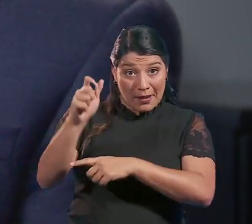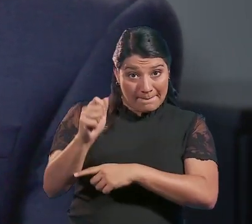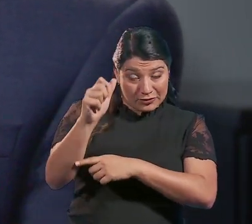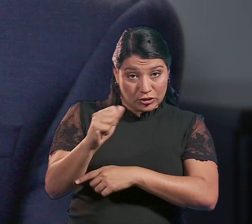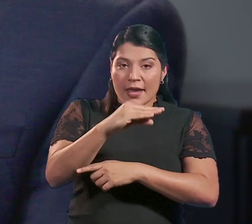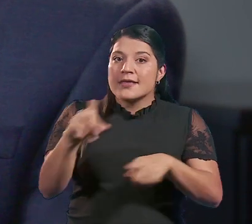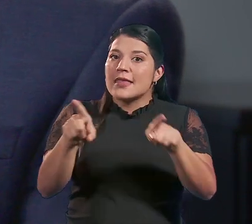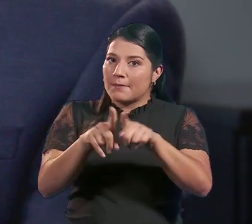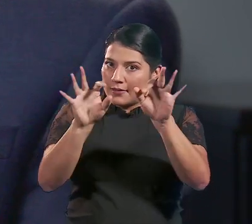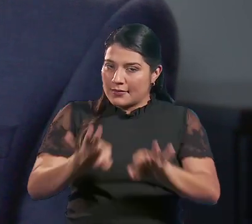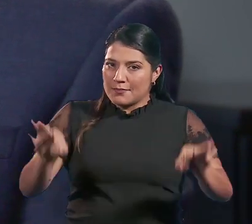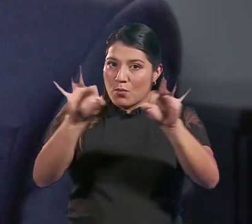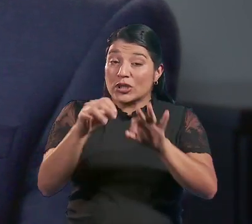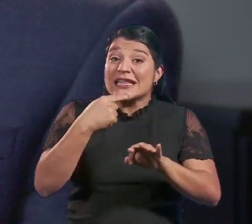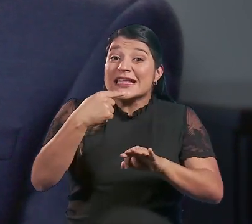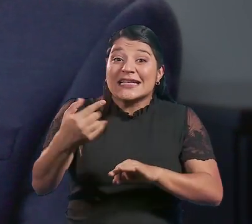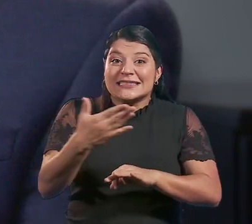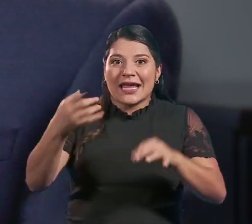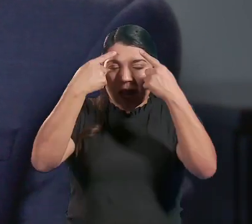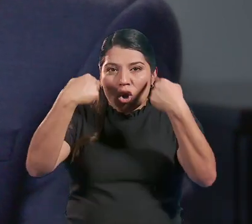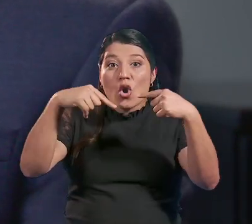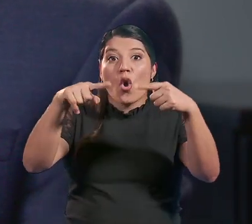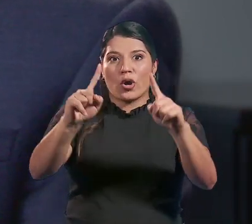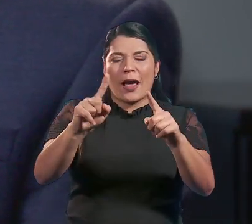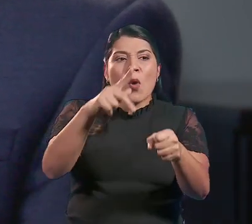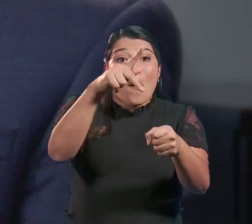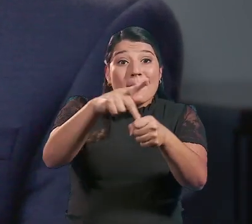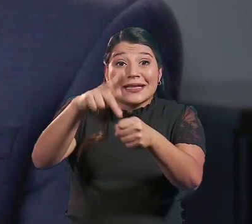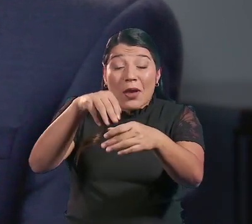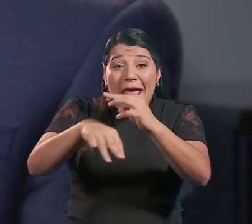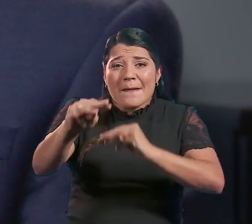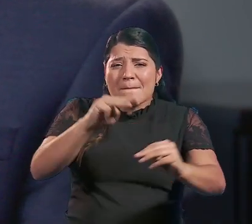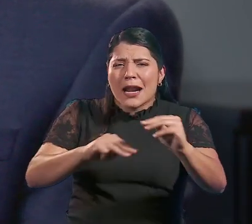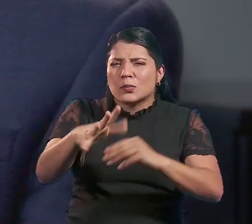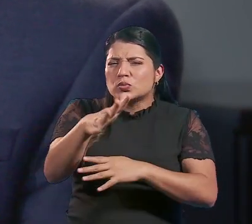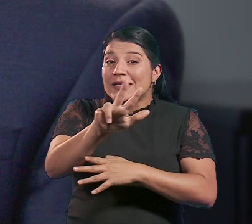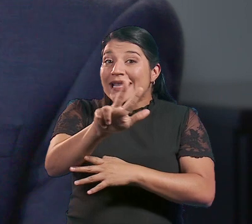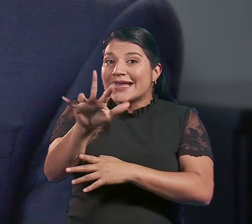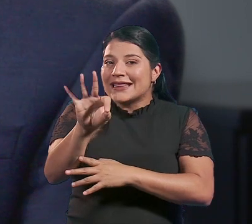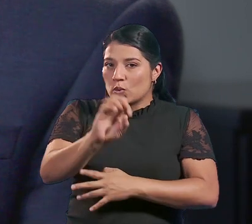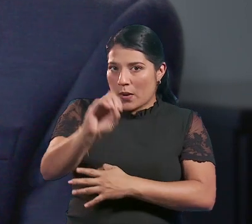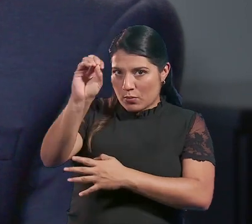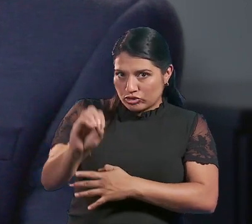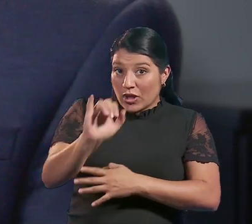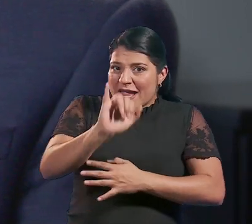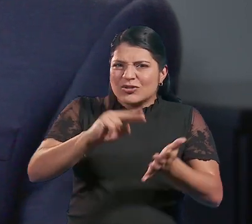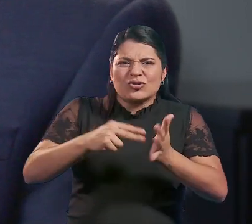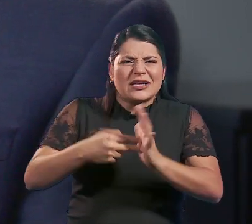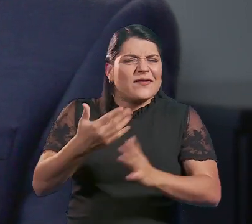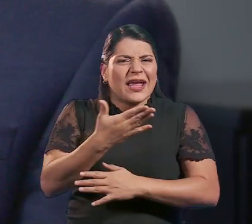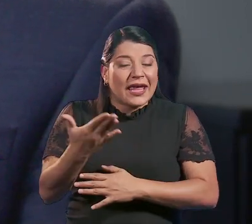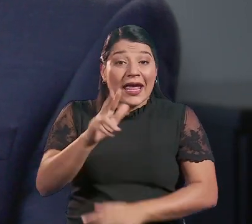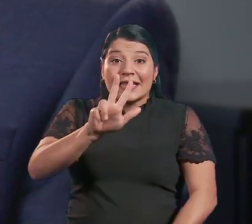señalar que logramos una participación de mercado de aproximadamente el 39%, lo cual significa 3